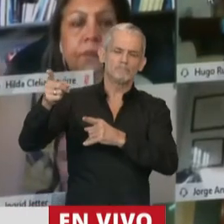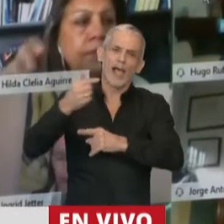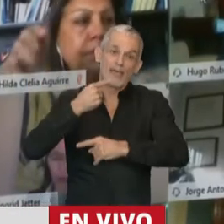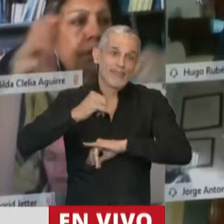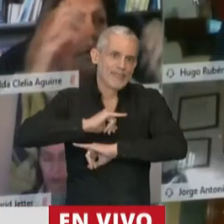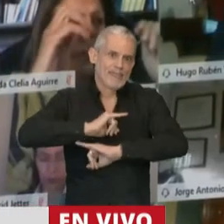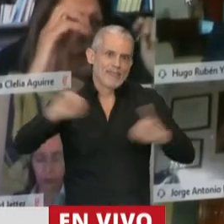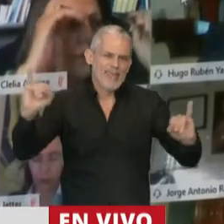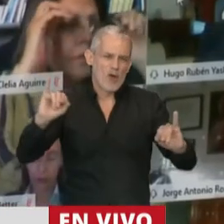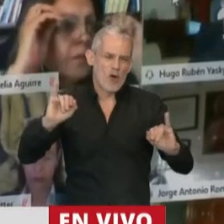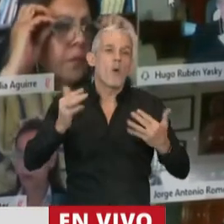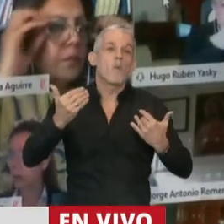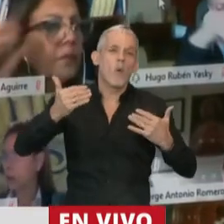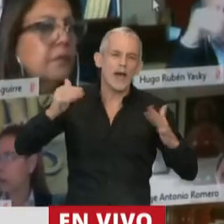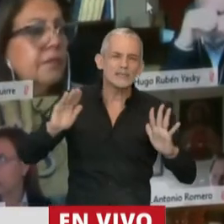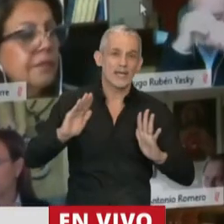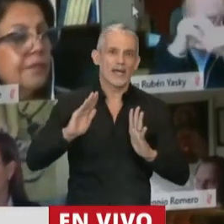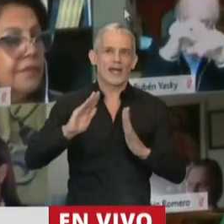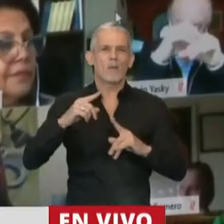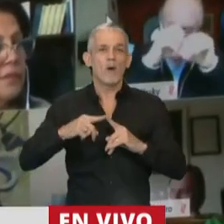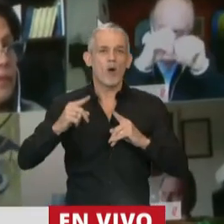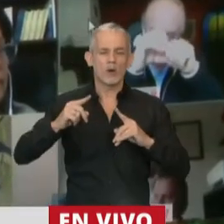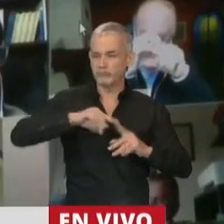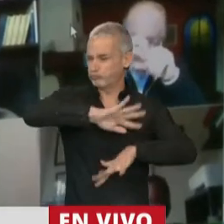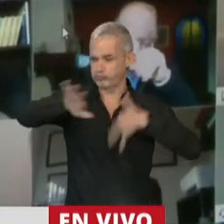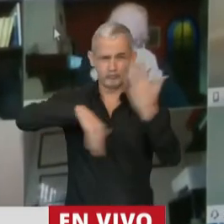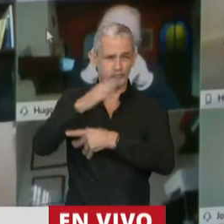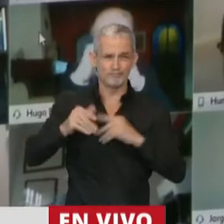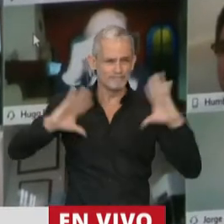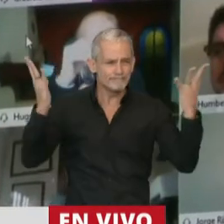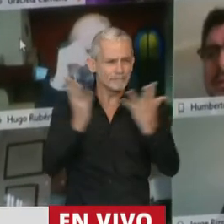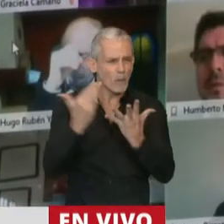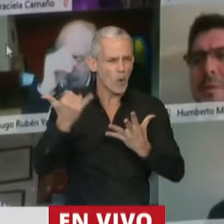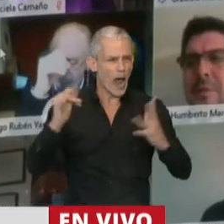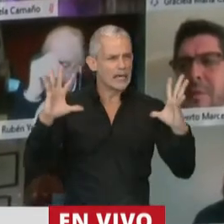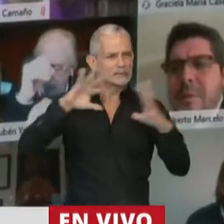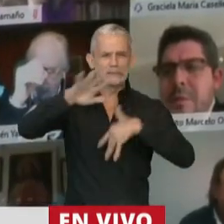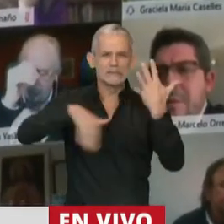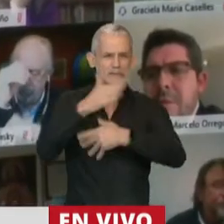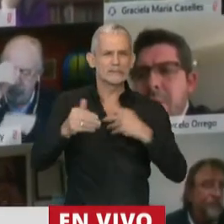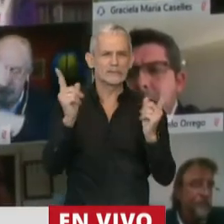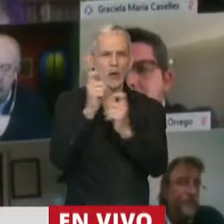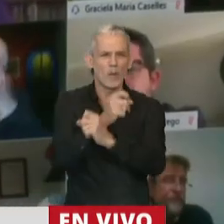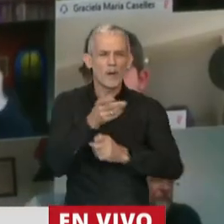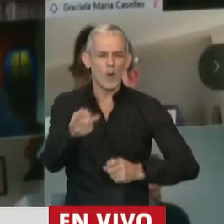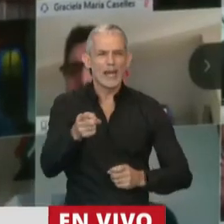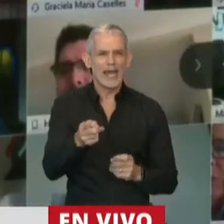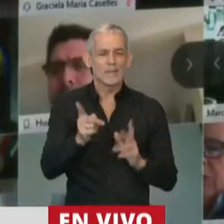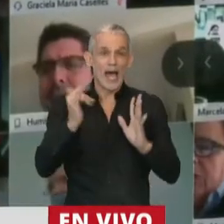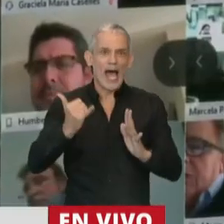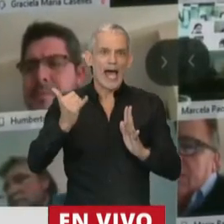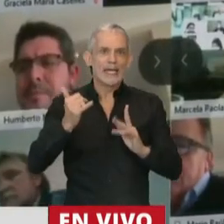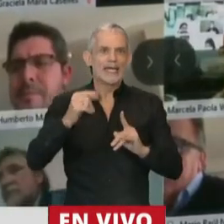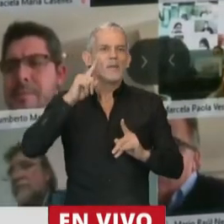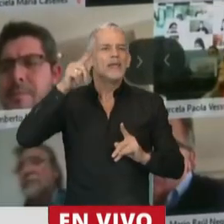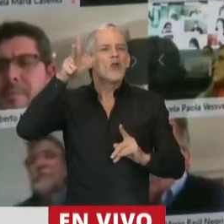probablemente por la intensidad de la crisis mundial solo sea comparable con la de 1870. Nuestro